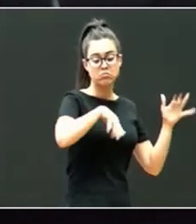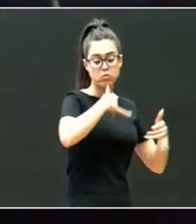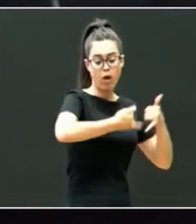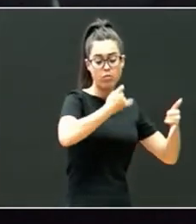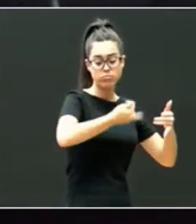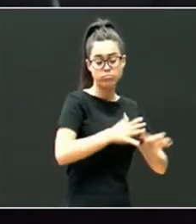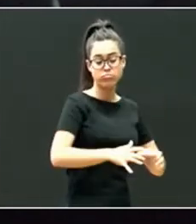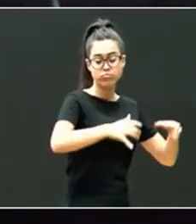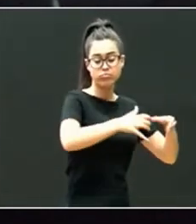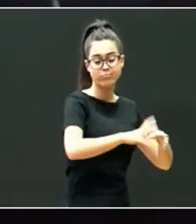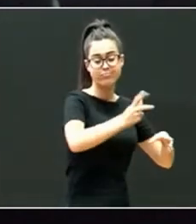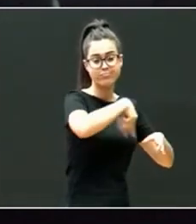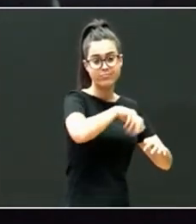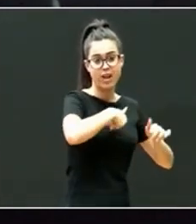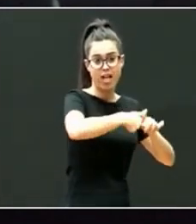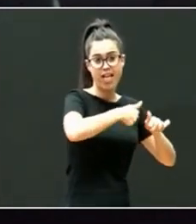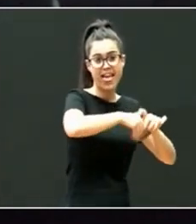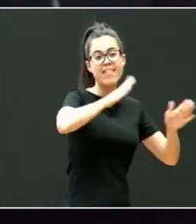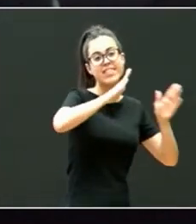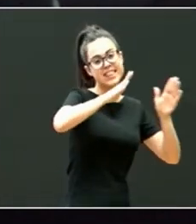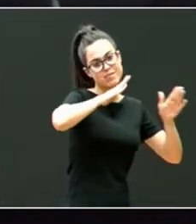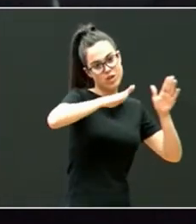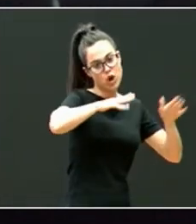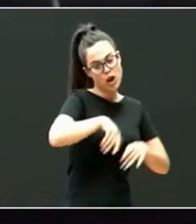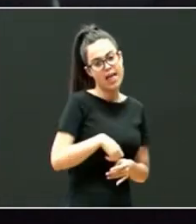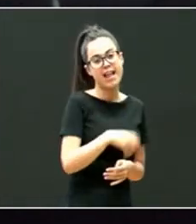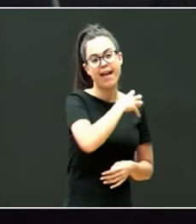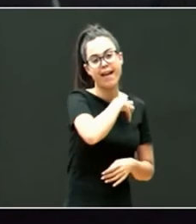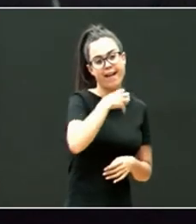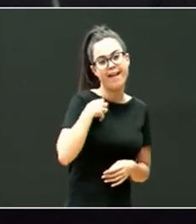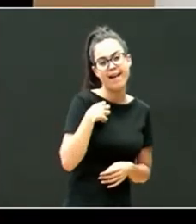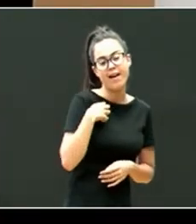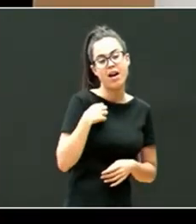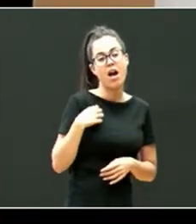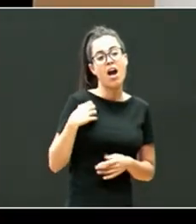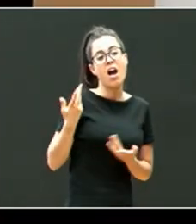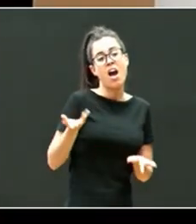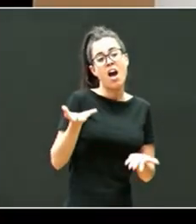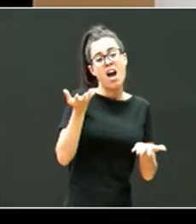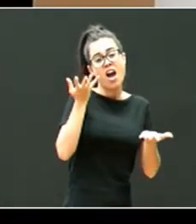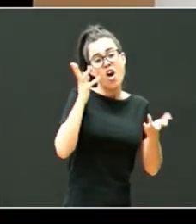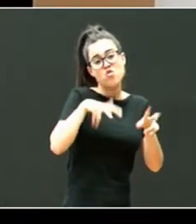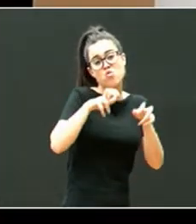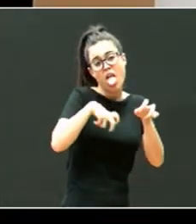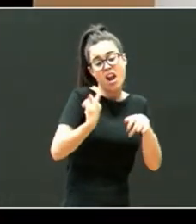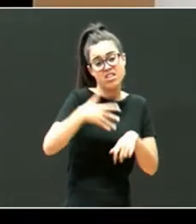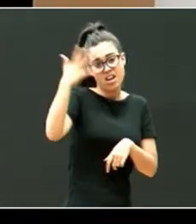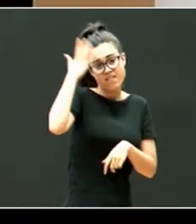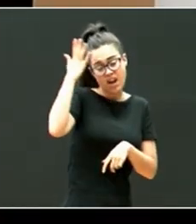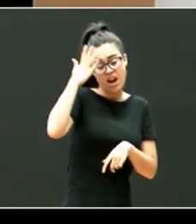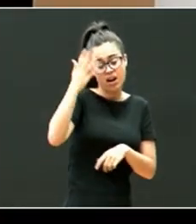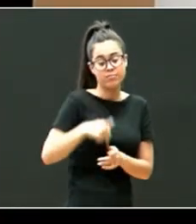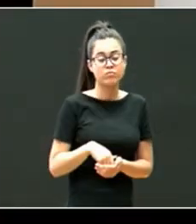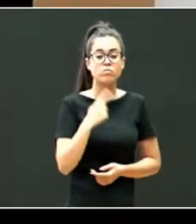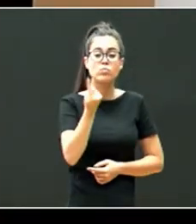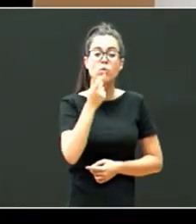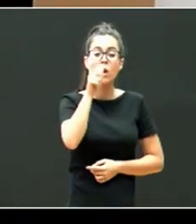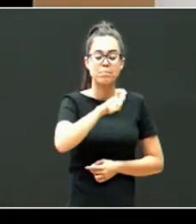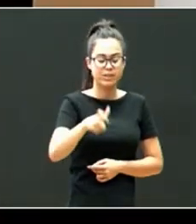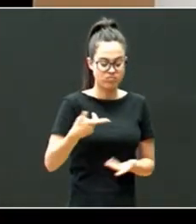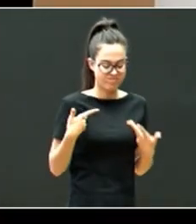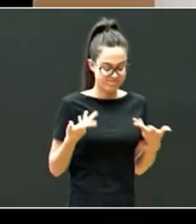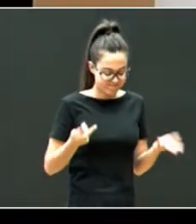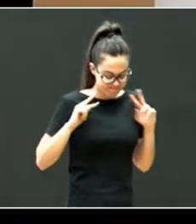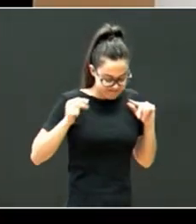durante un año de temporada de este equipo de caja rural de Navarra donde tuvimos la gran suerte de que uno de ellos que no creía en sí mismo mucho